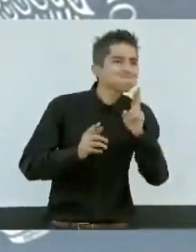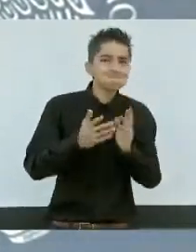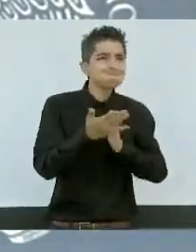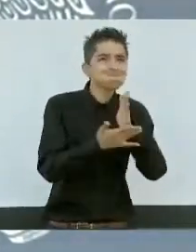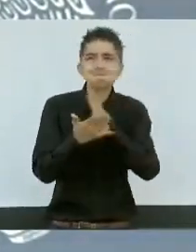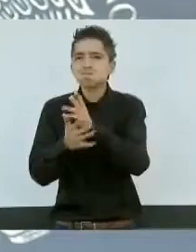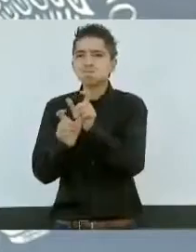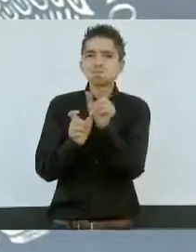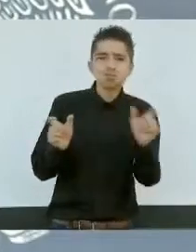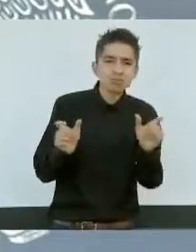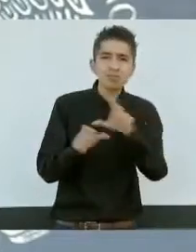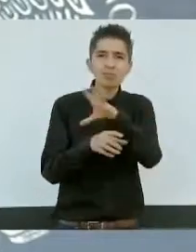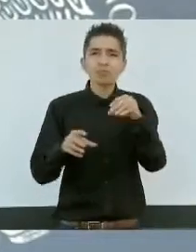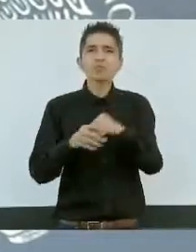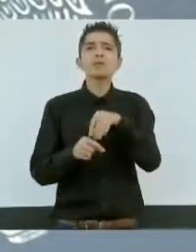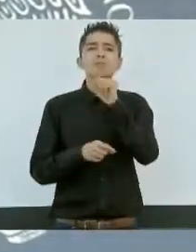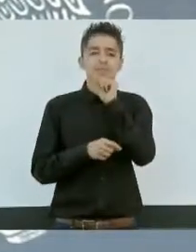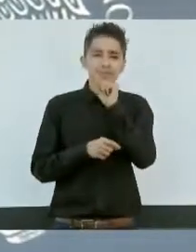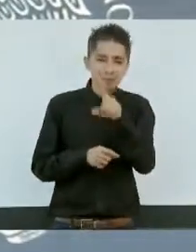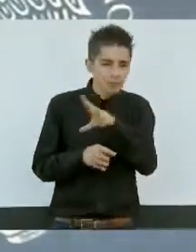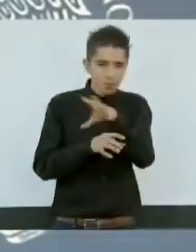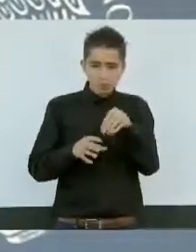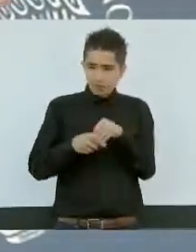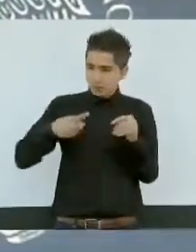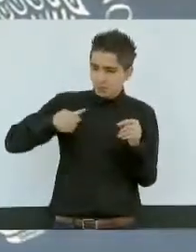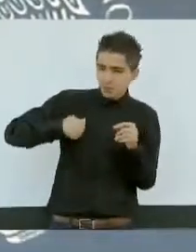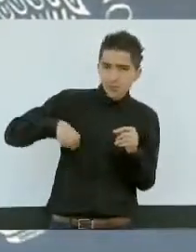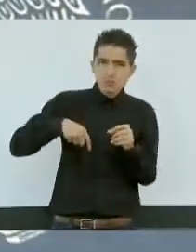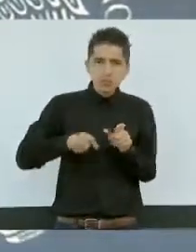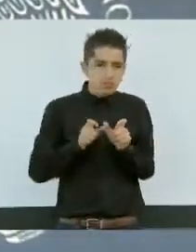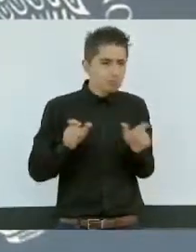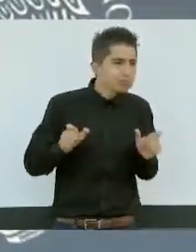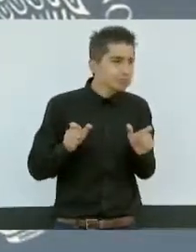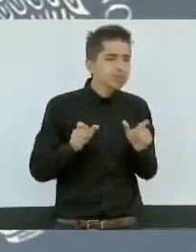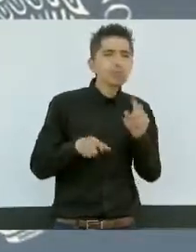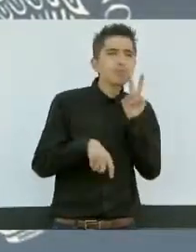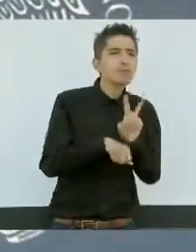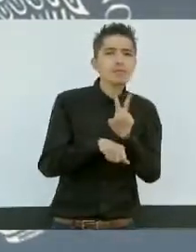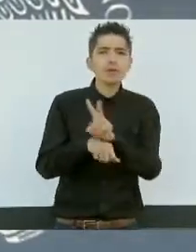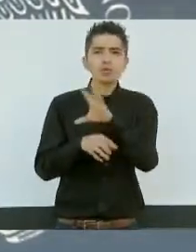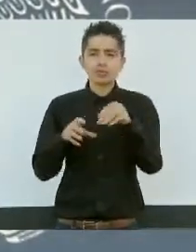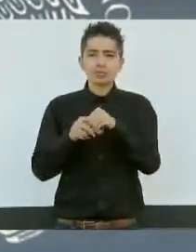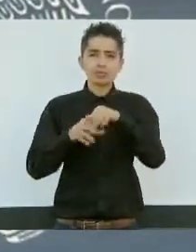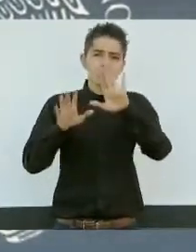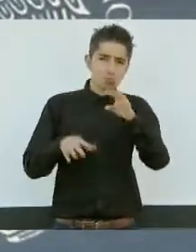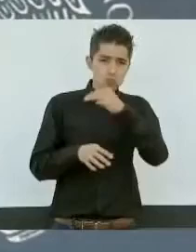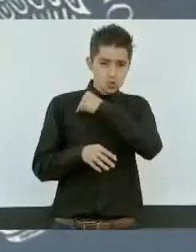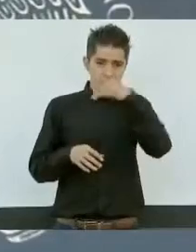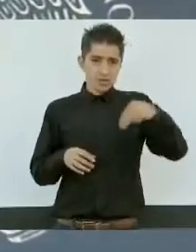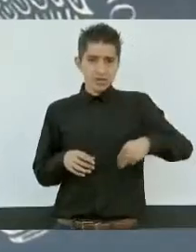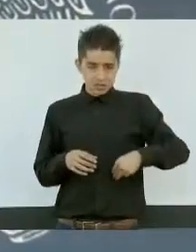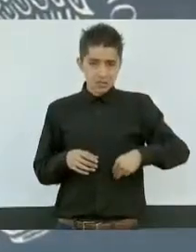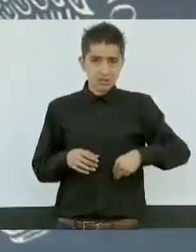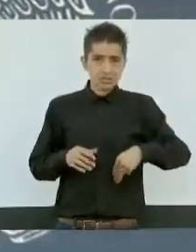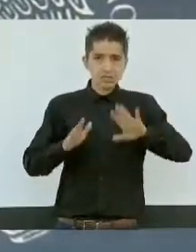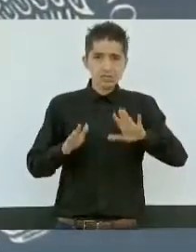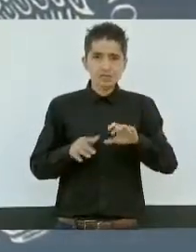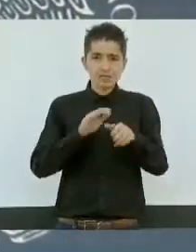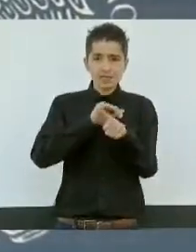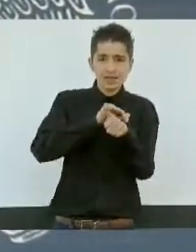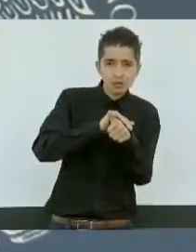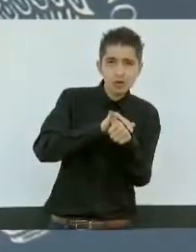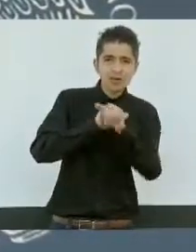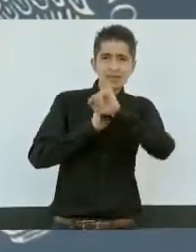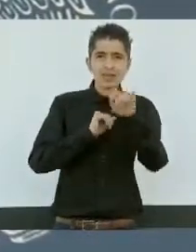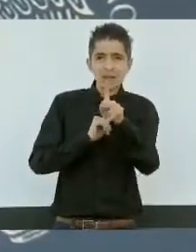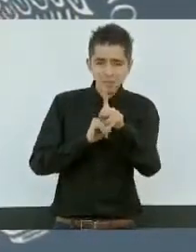fortalecer nuestra capacidad operativa. aquí en el municipio, bueno, entre los municipios de Zaguayo y